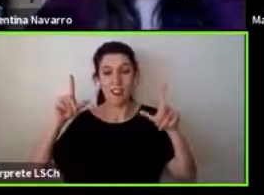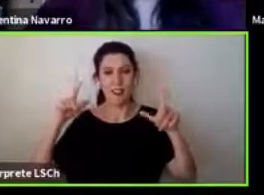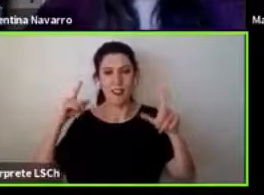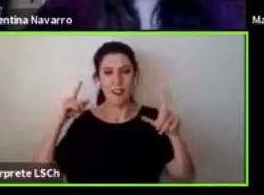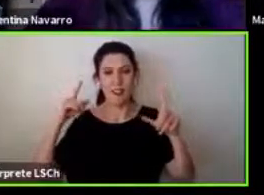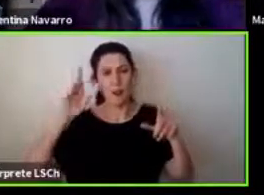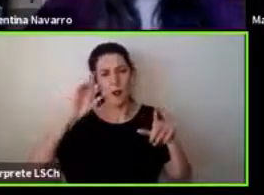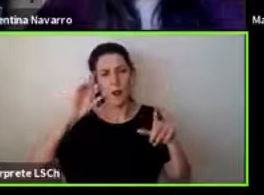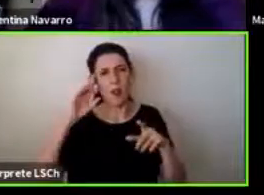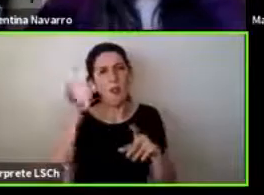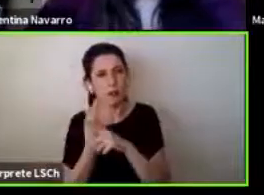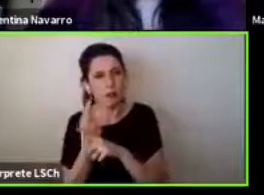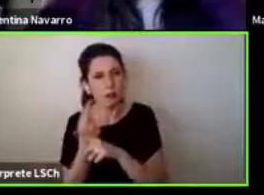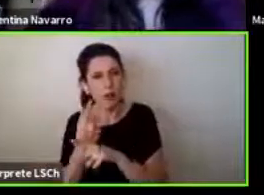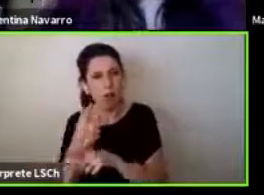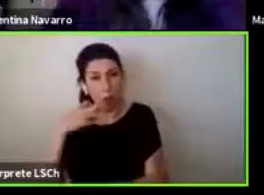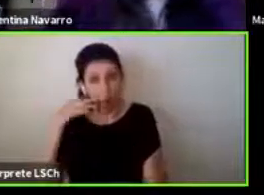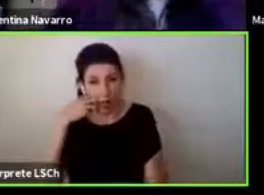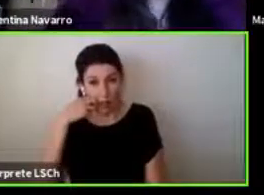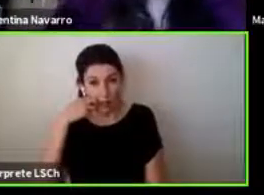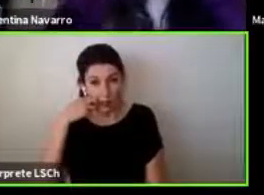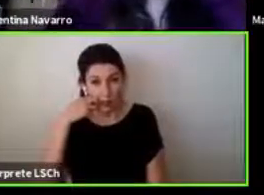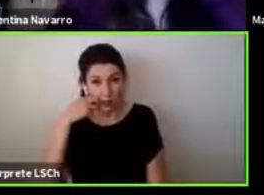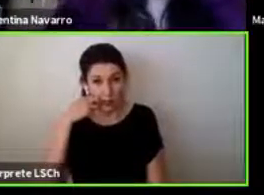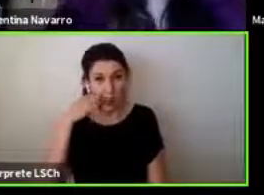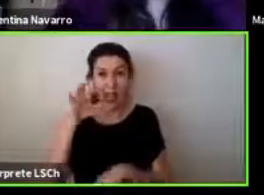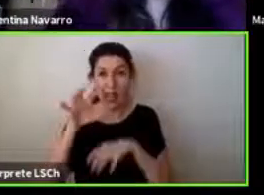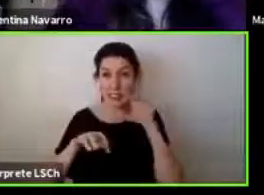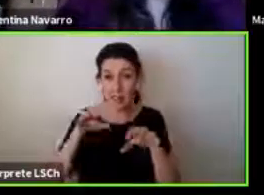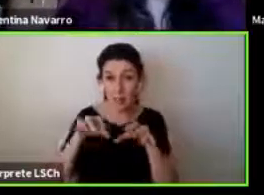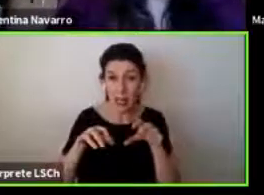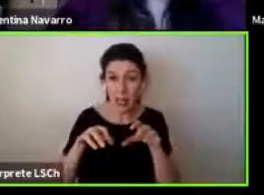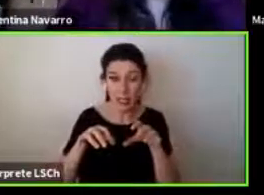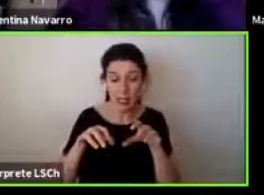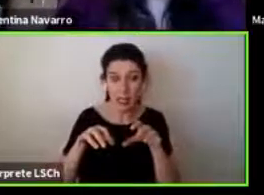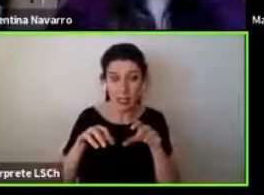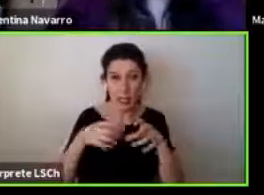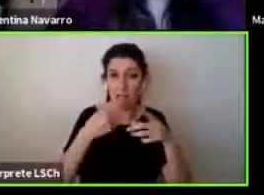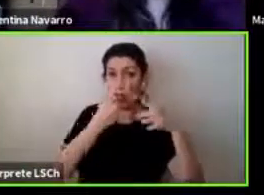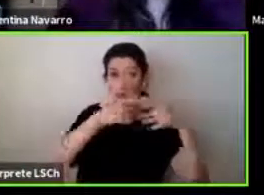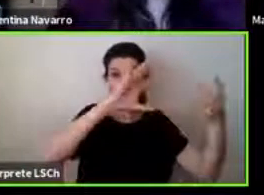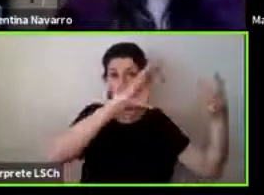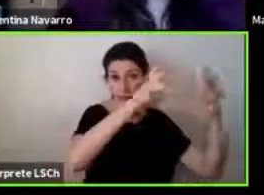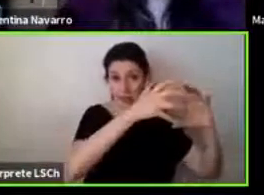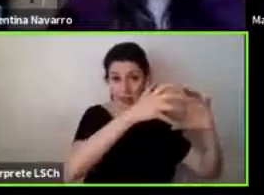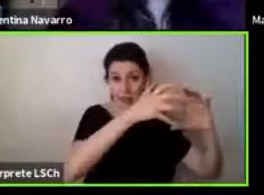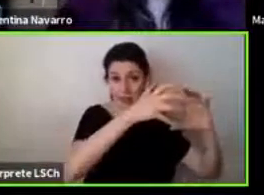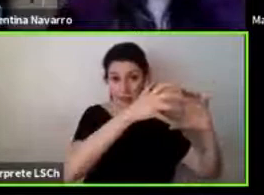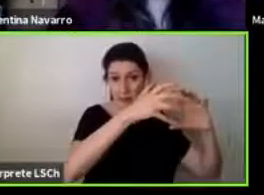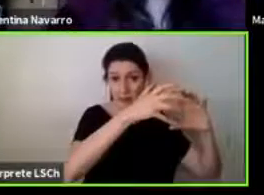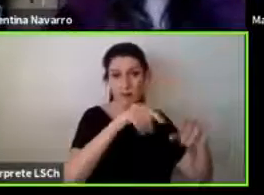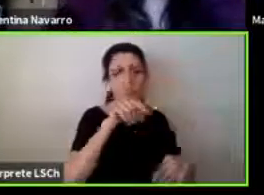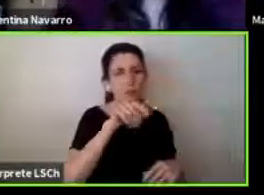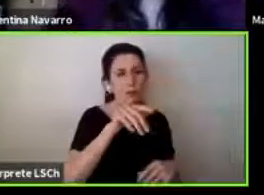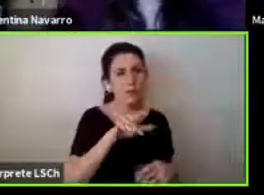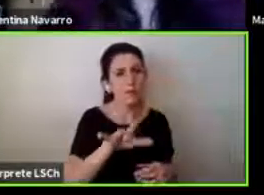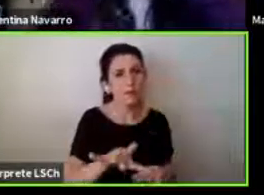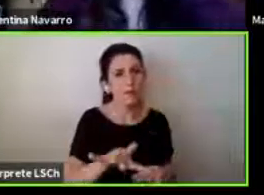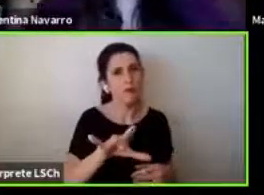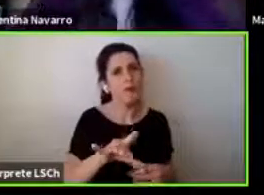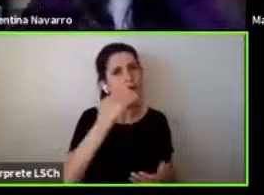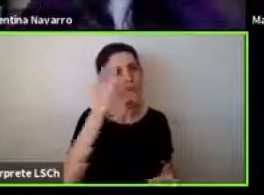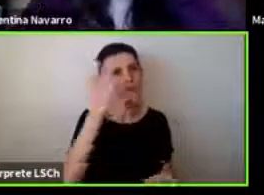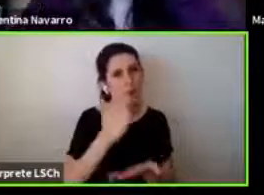humanos eran animales eran extraterrestres porque en el fondo todo ese tipo de decisiones que fue también